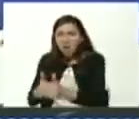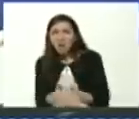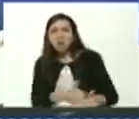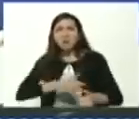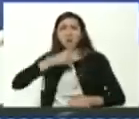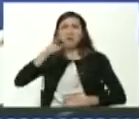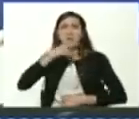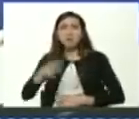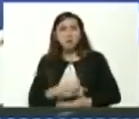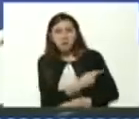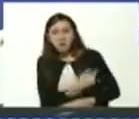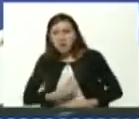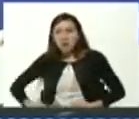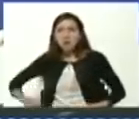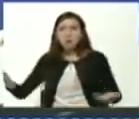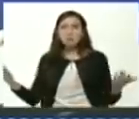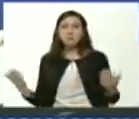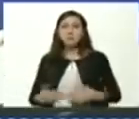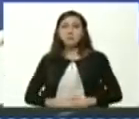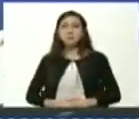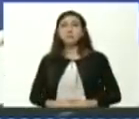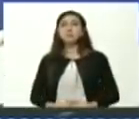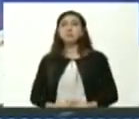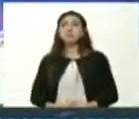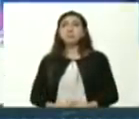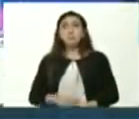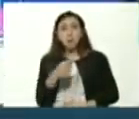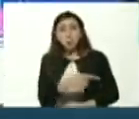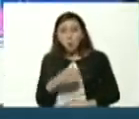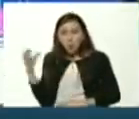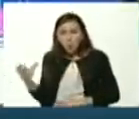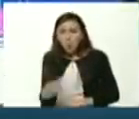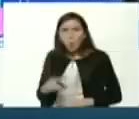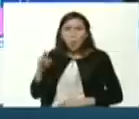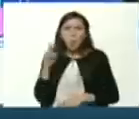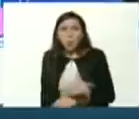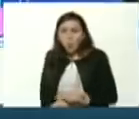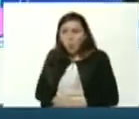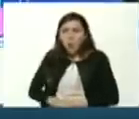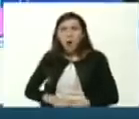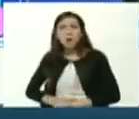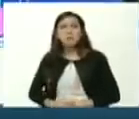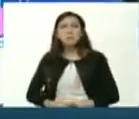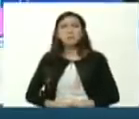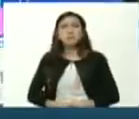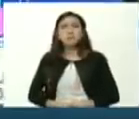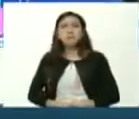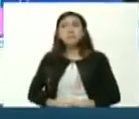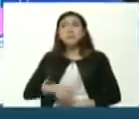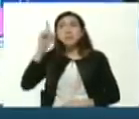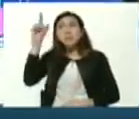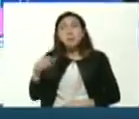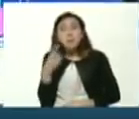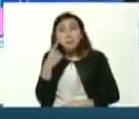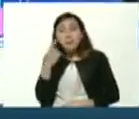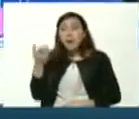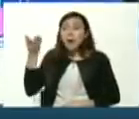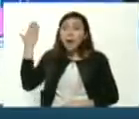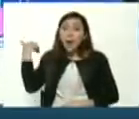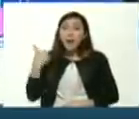como es el gobierno de Iván Duque es un gobierno tramposo asesino fíjense ayer